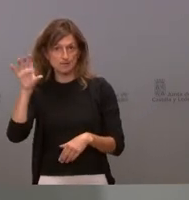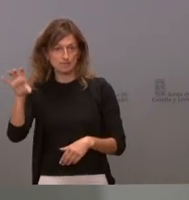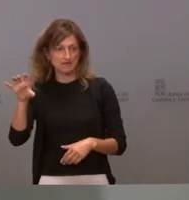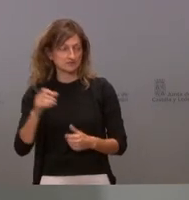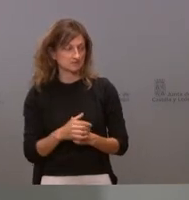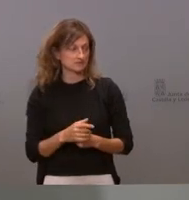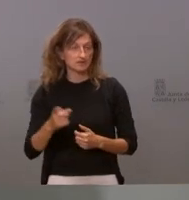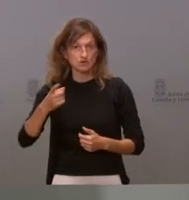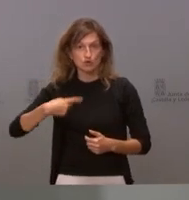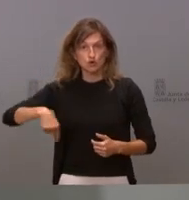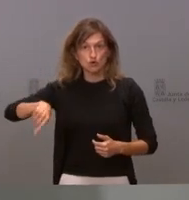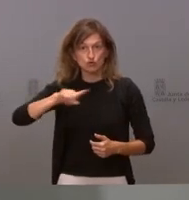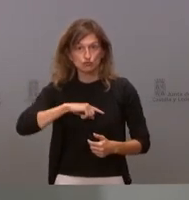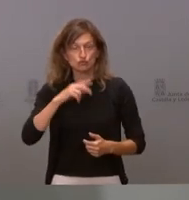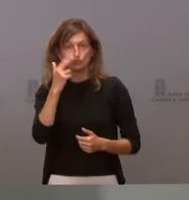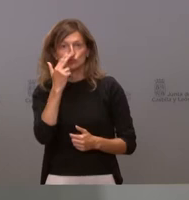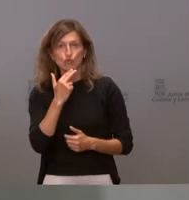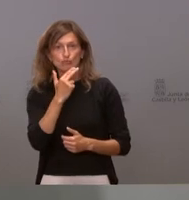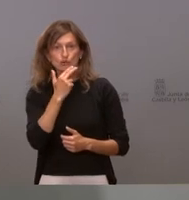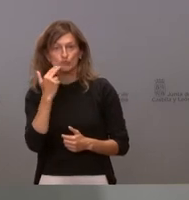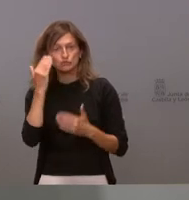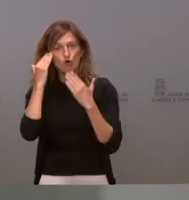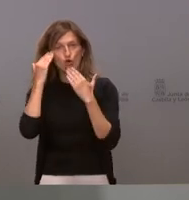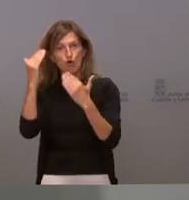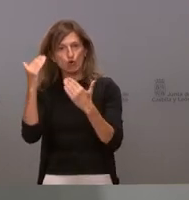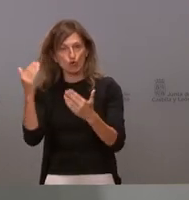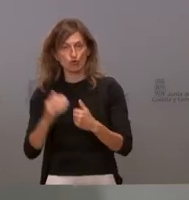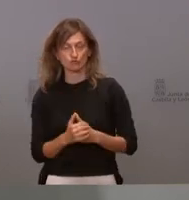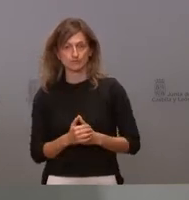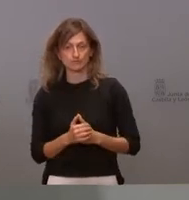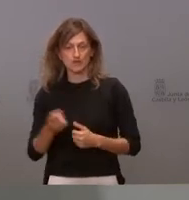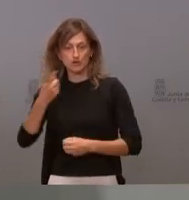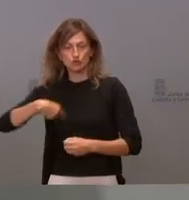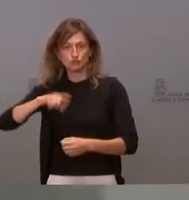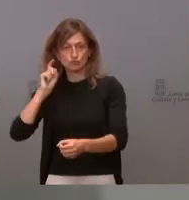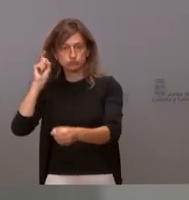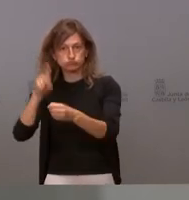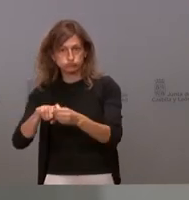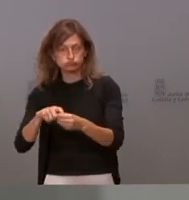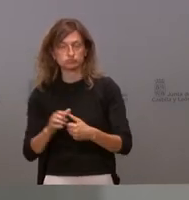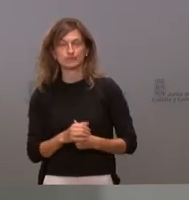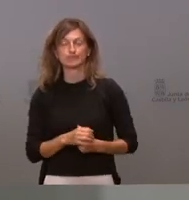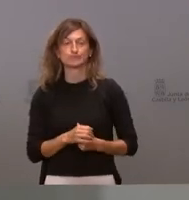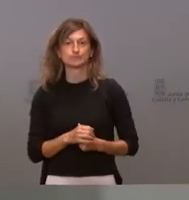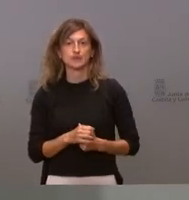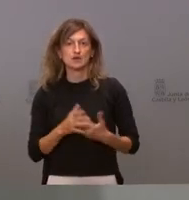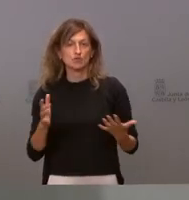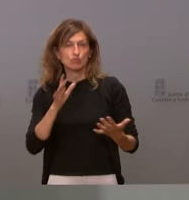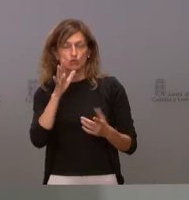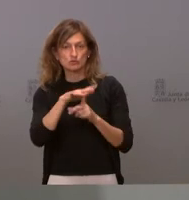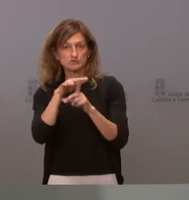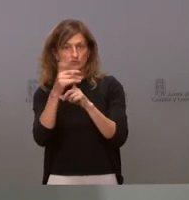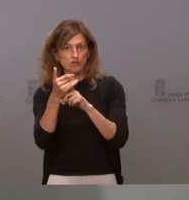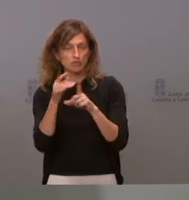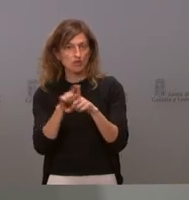que nosotros tenemos un compromiso al que tenemos que hacer honor y nosotros somos parte de este país y naturalmente en una situación como esta